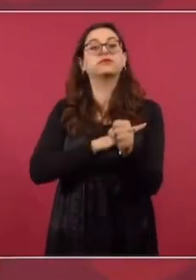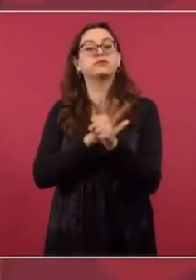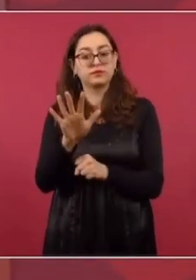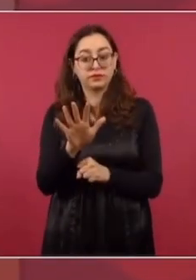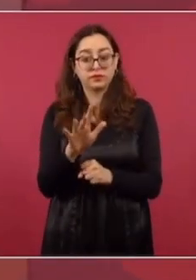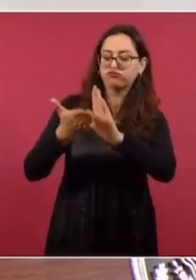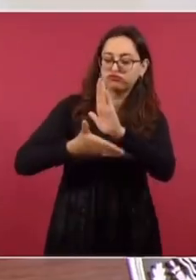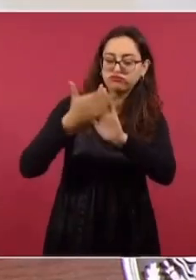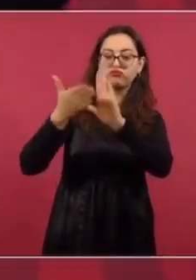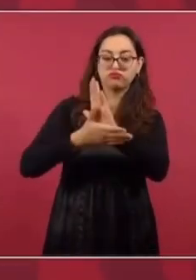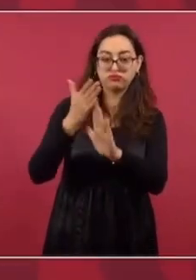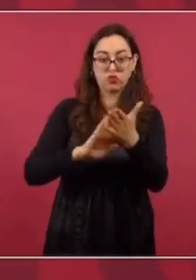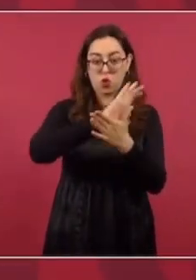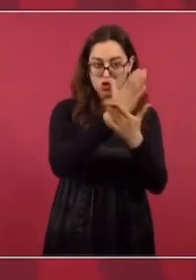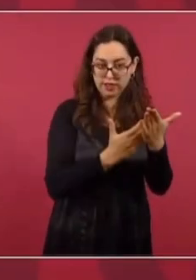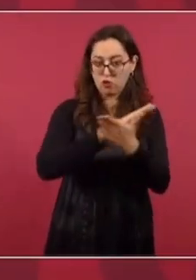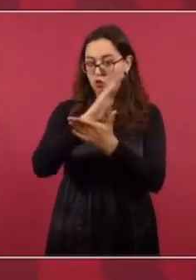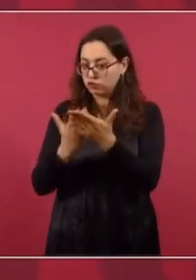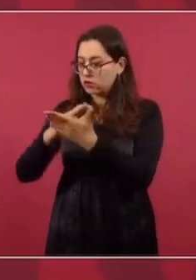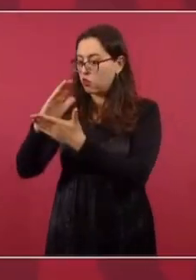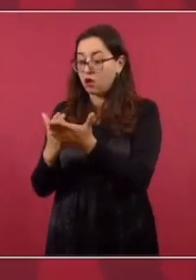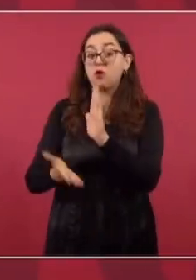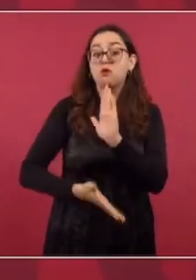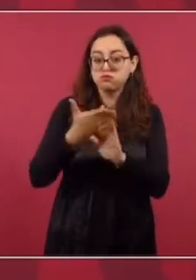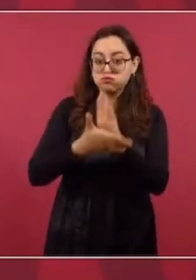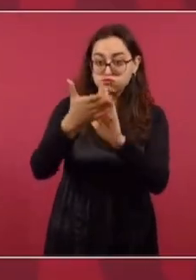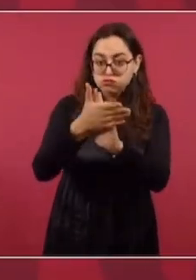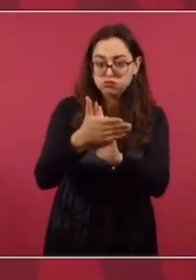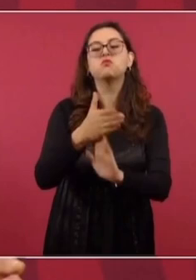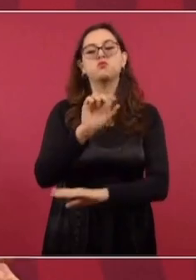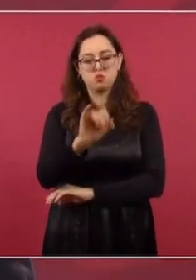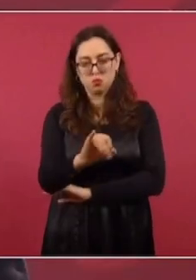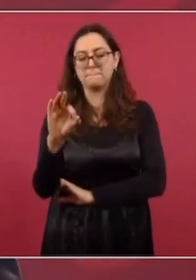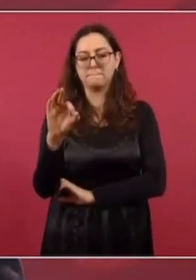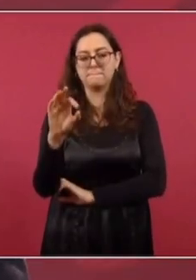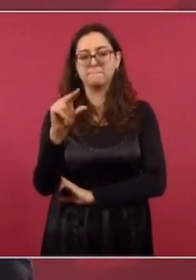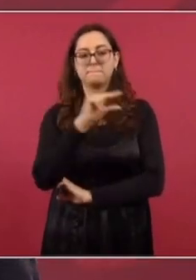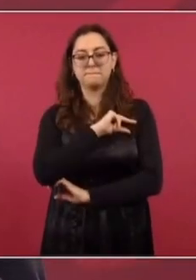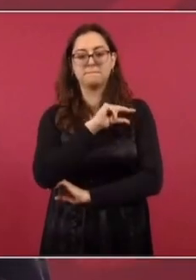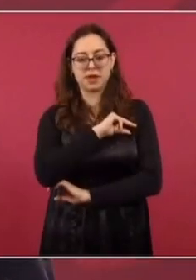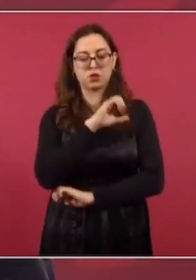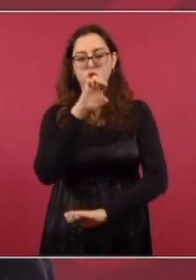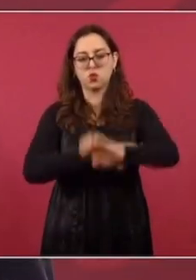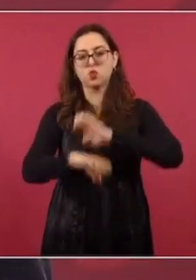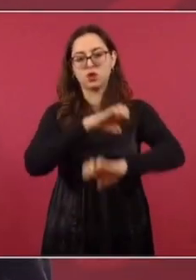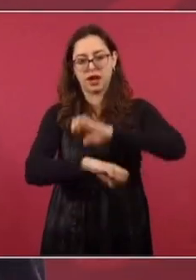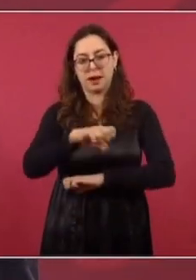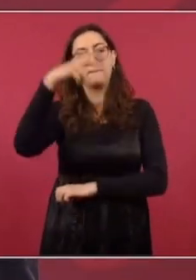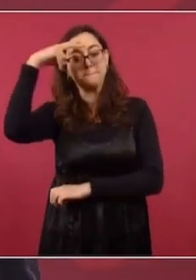construcción de las plantas, los contratos, sí va a haber exclusividad para empresas